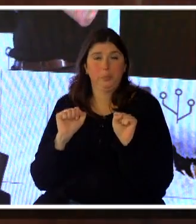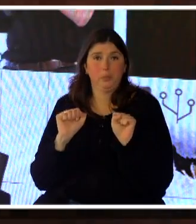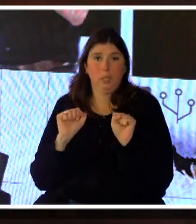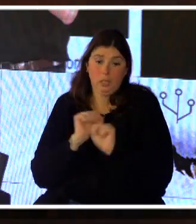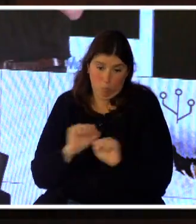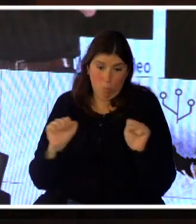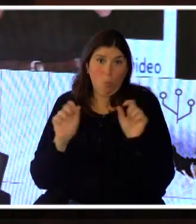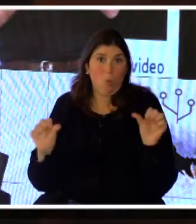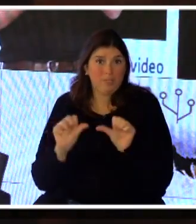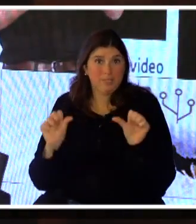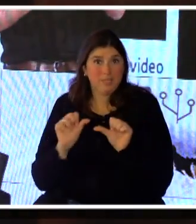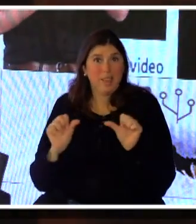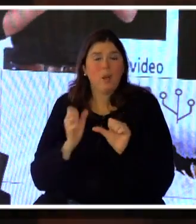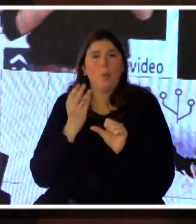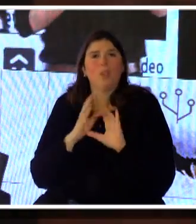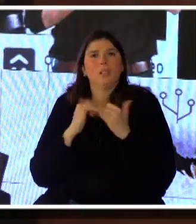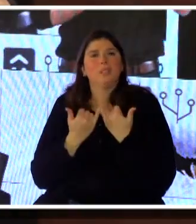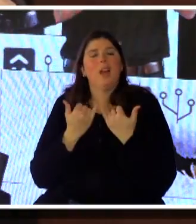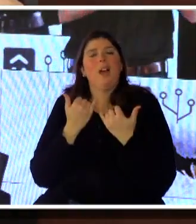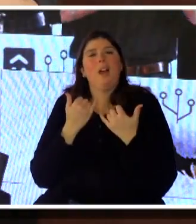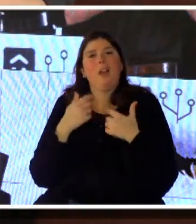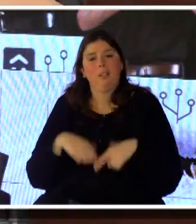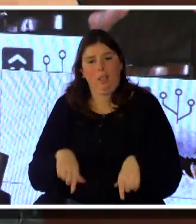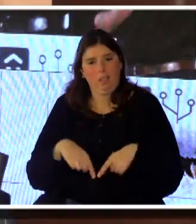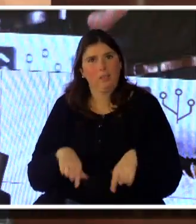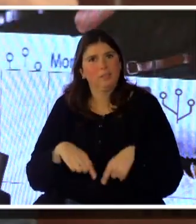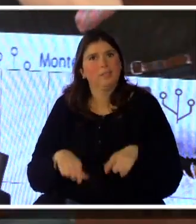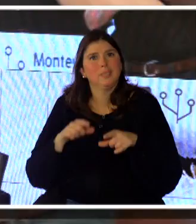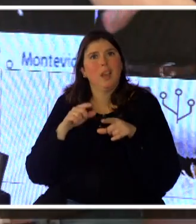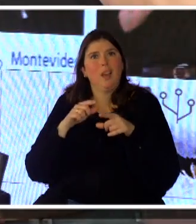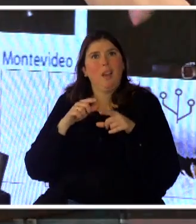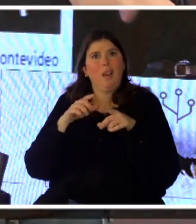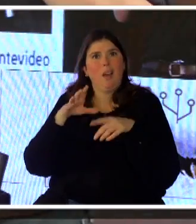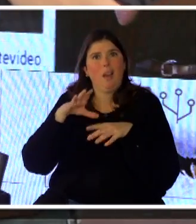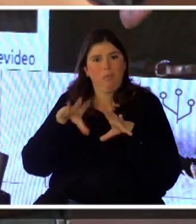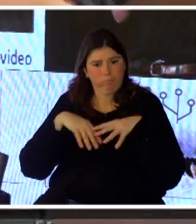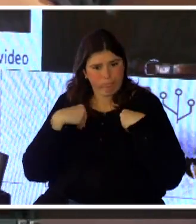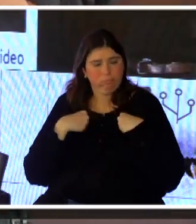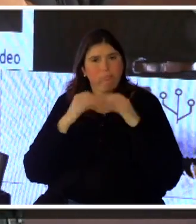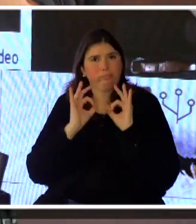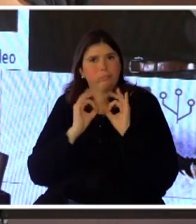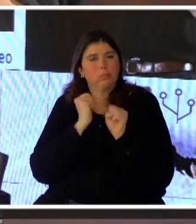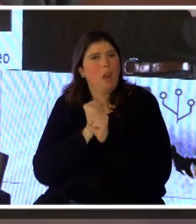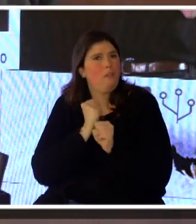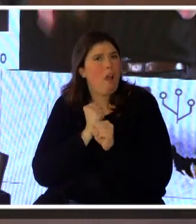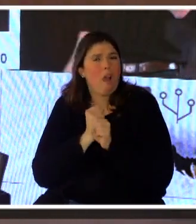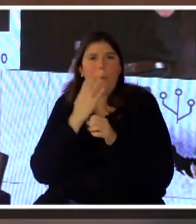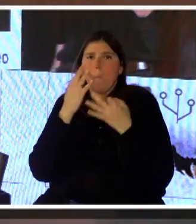madurez de la Intendencia a la hora de tratar la tecnología a lo largo del tiempo que